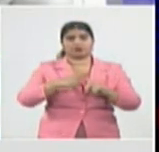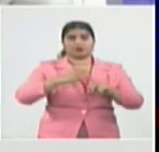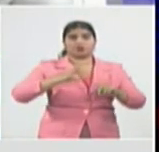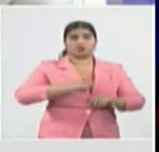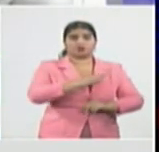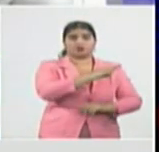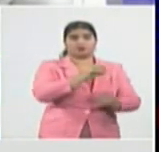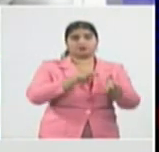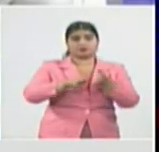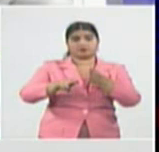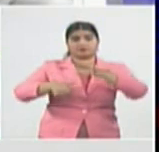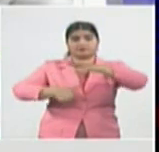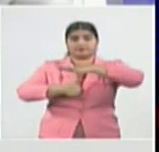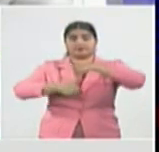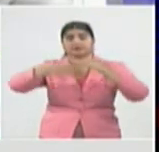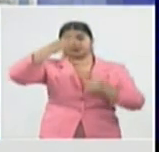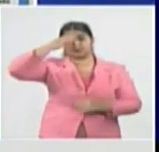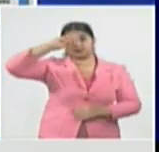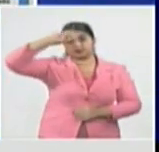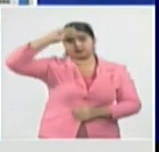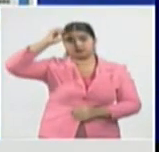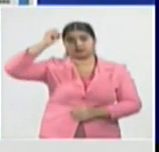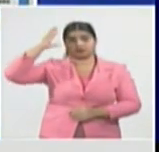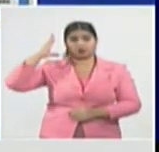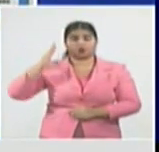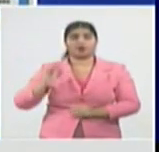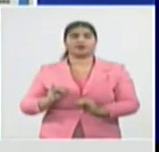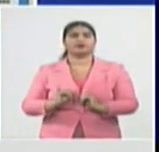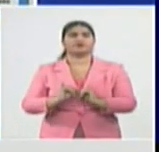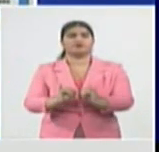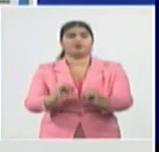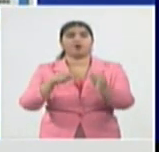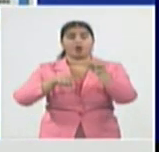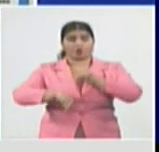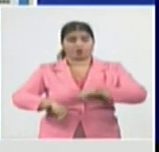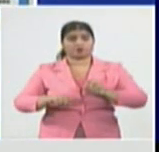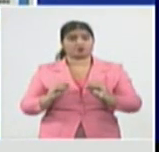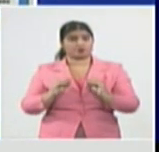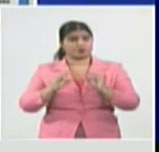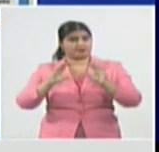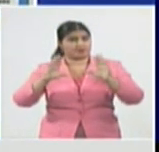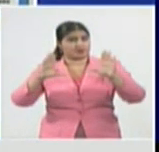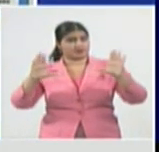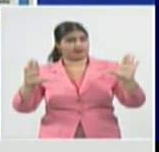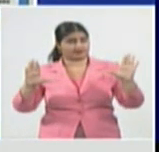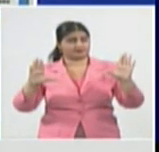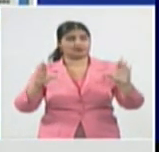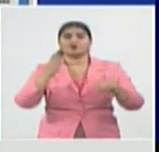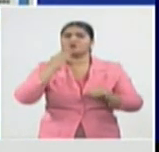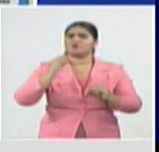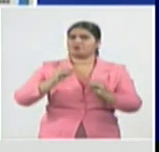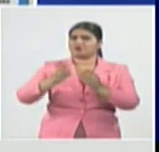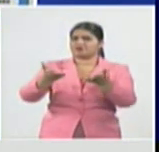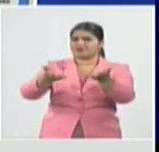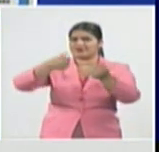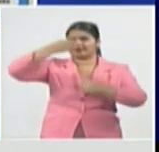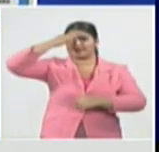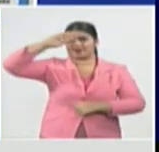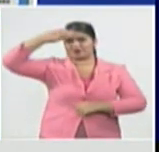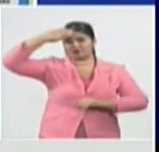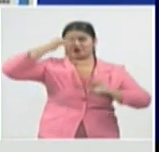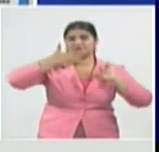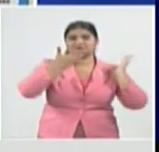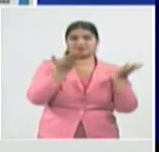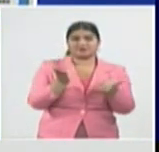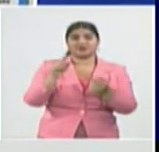cubano Miguel Díaz Canel Bermúdez destacaba en horas de la mañana Buenos días, Cuba. Demos la bienvenida a septiembre.